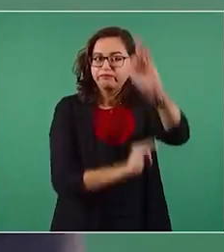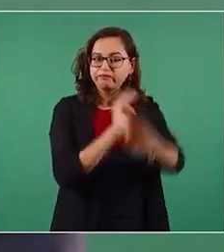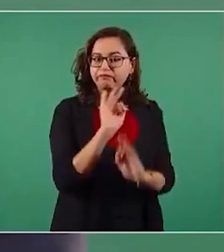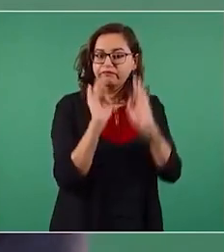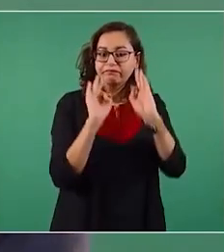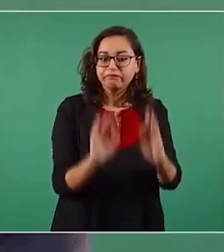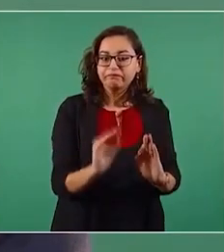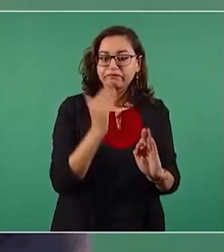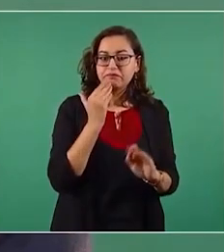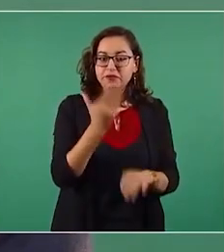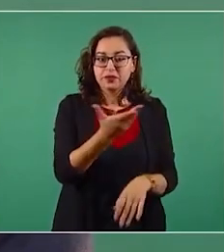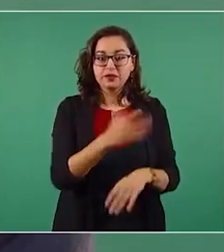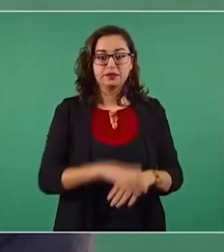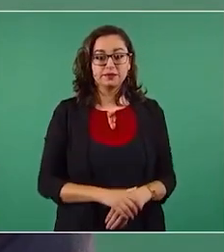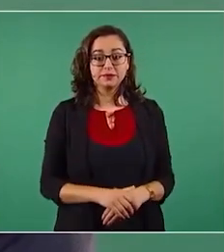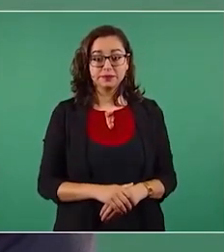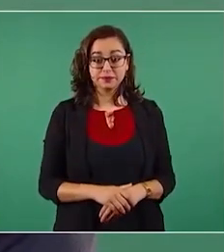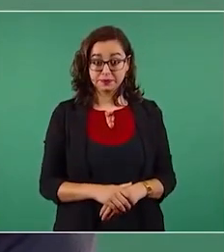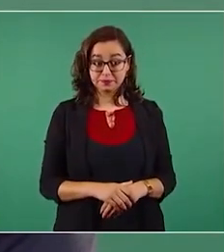actuado